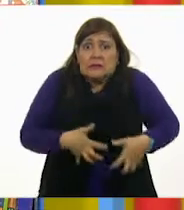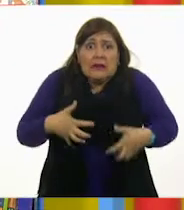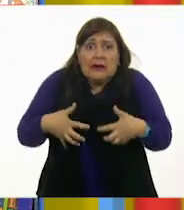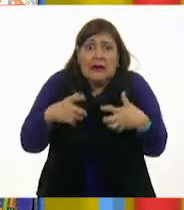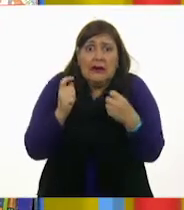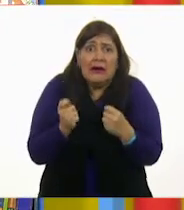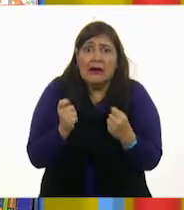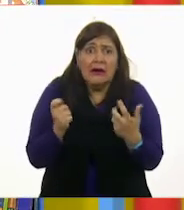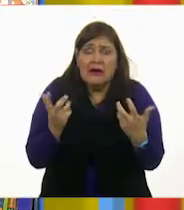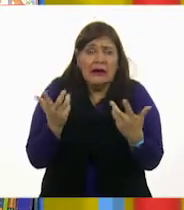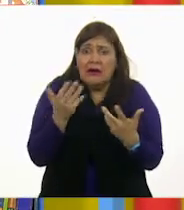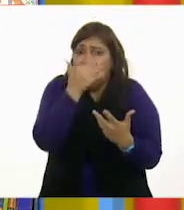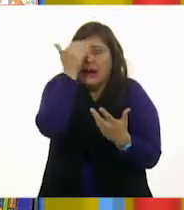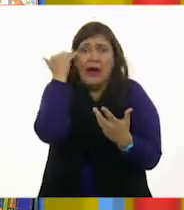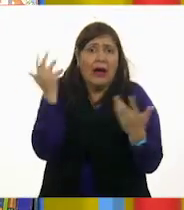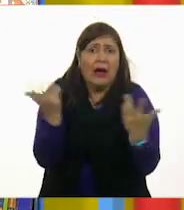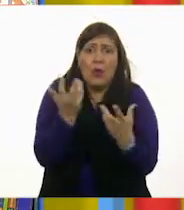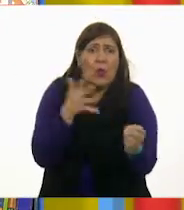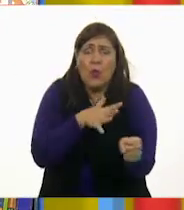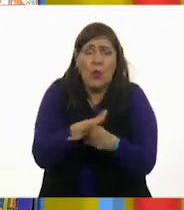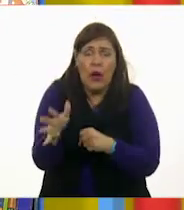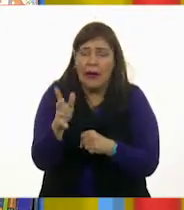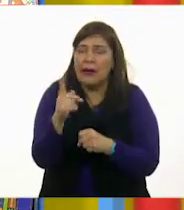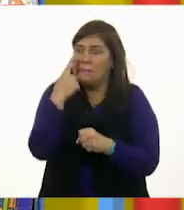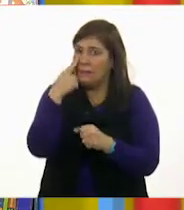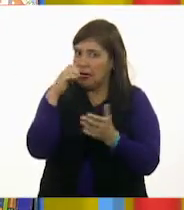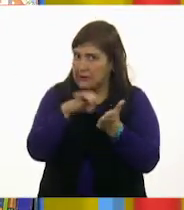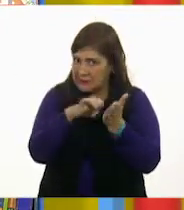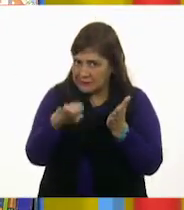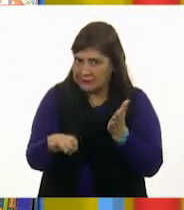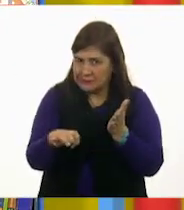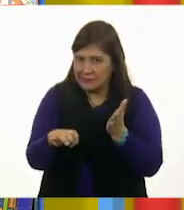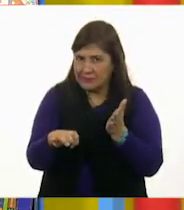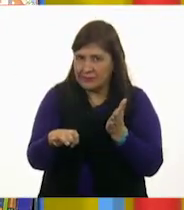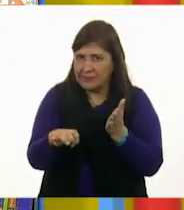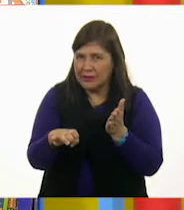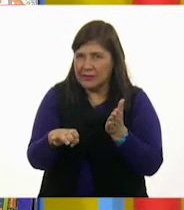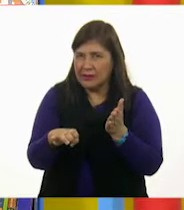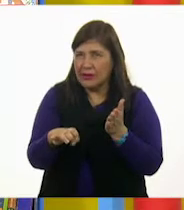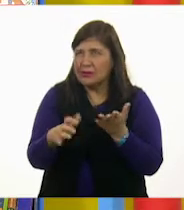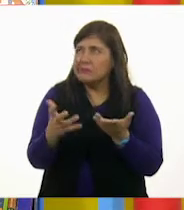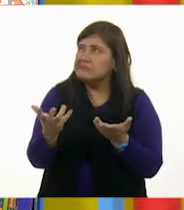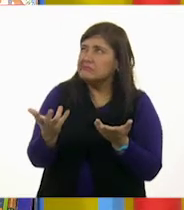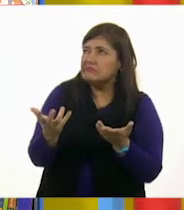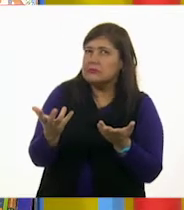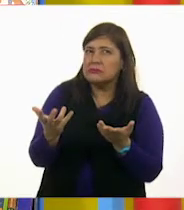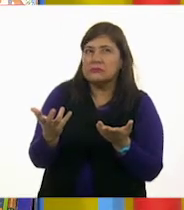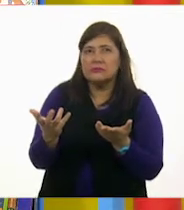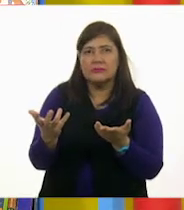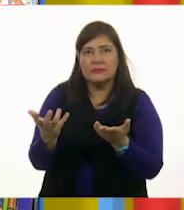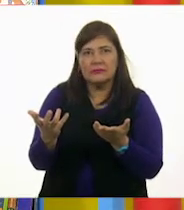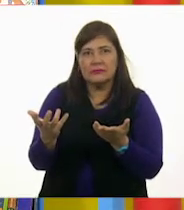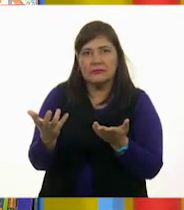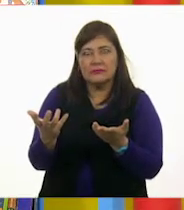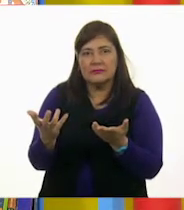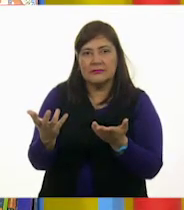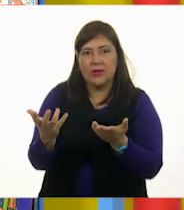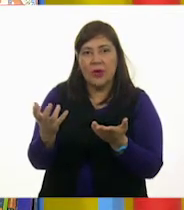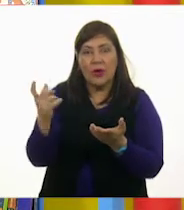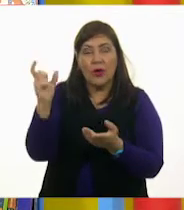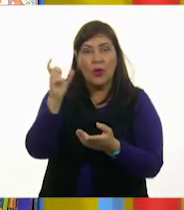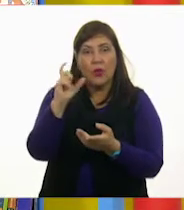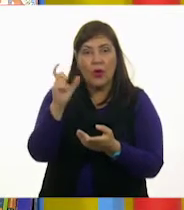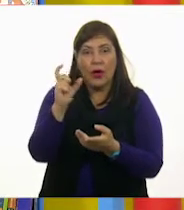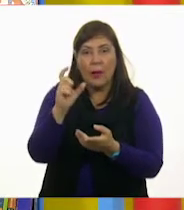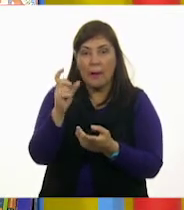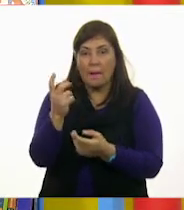sabes qué hacer de momento. Como, ejemplo, cuando brinca